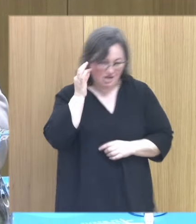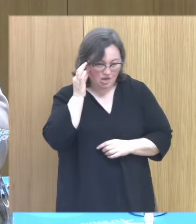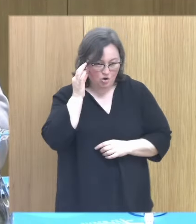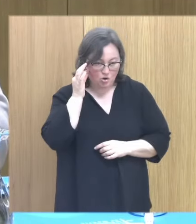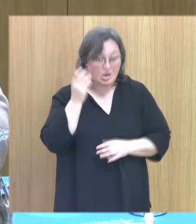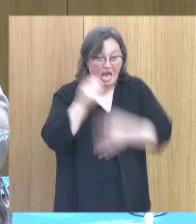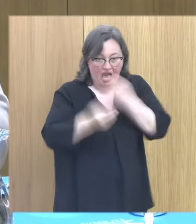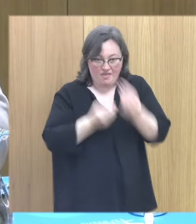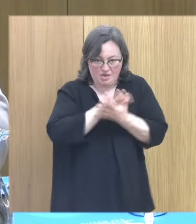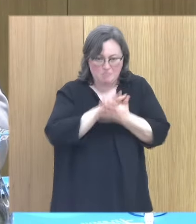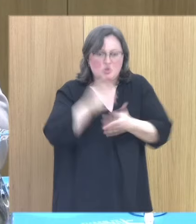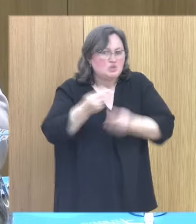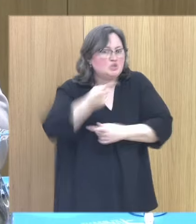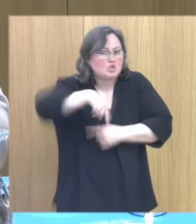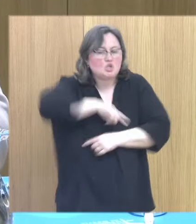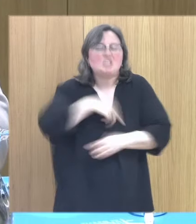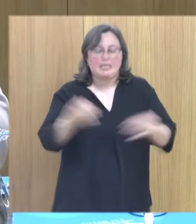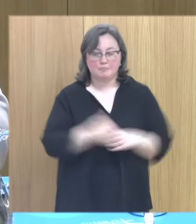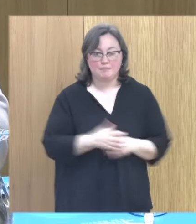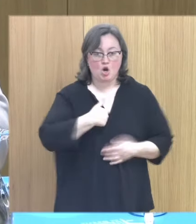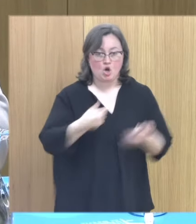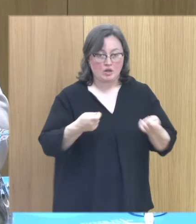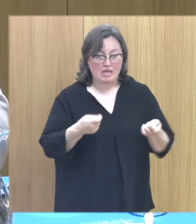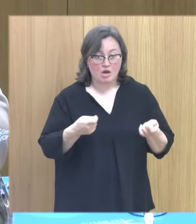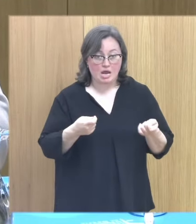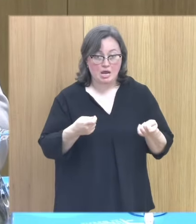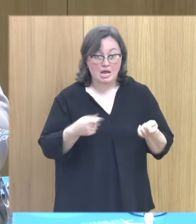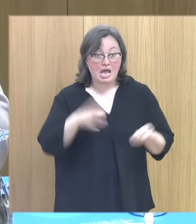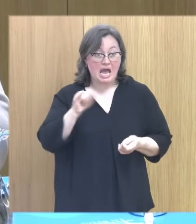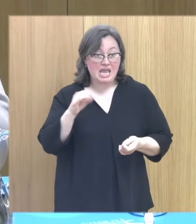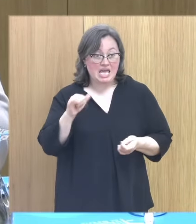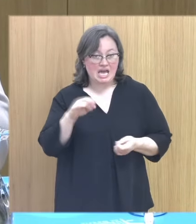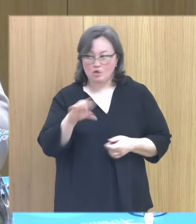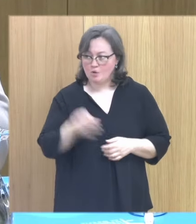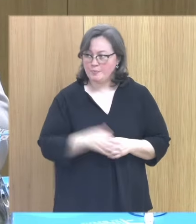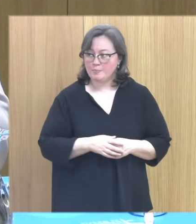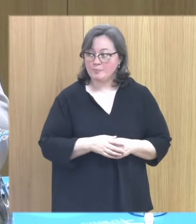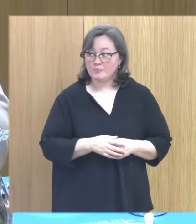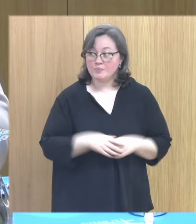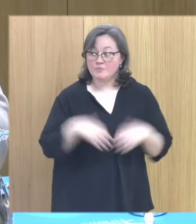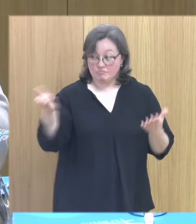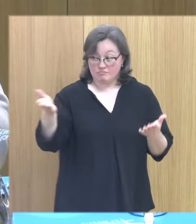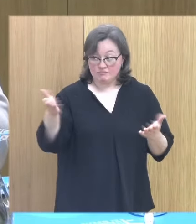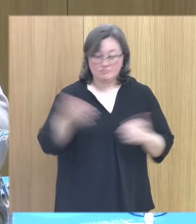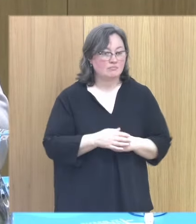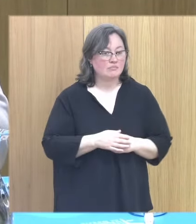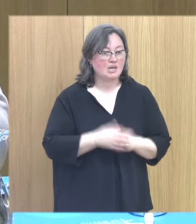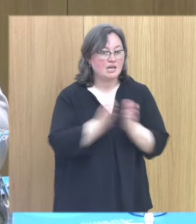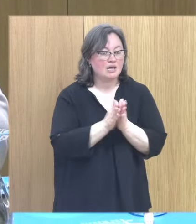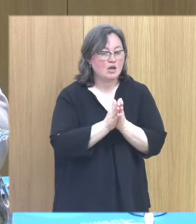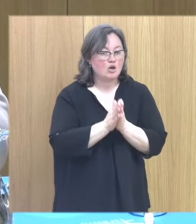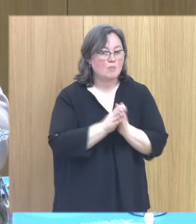estamos haciendo la va a coordinar Alejandro y va a estar Teresa